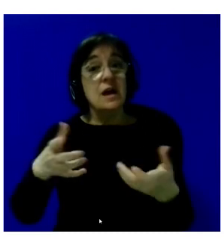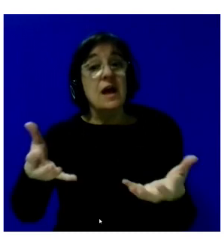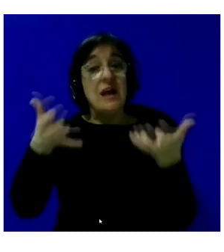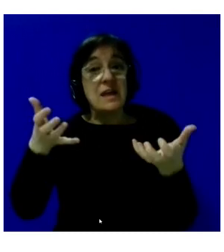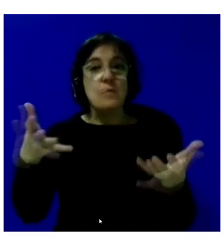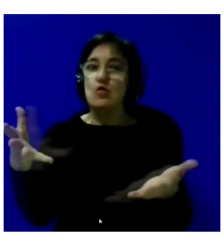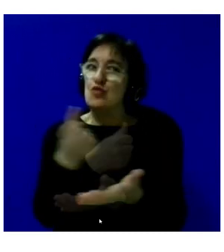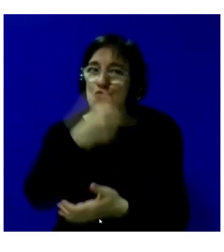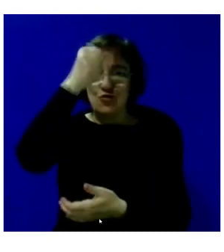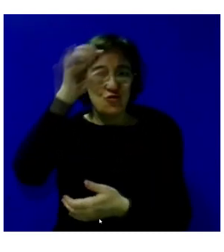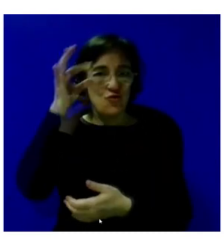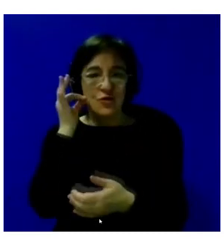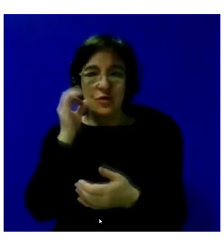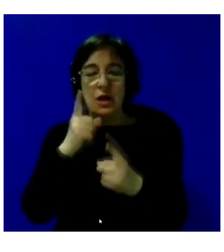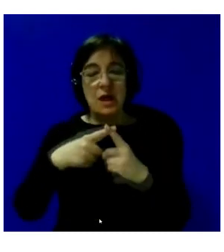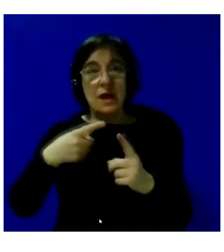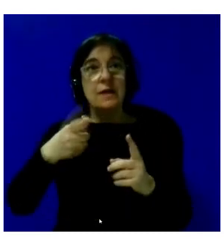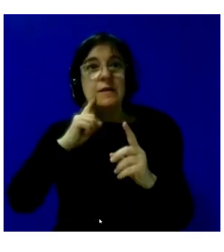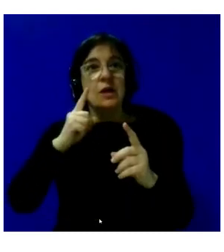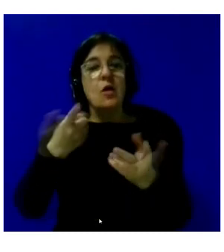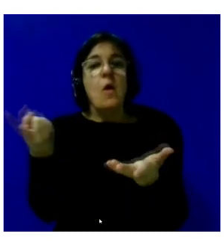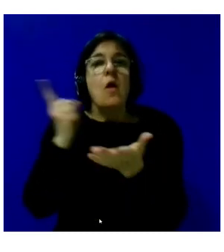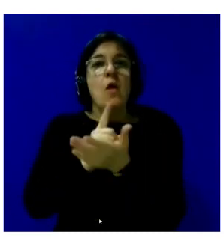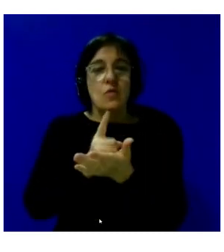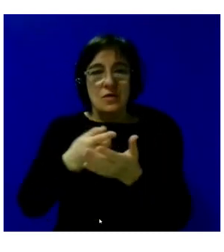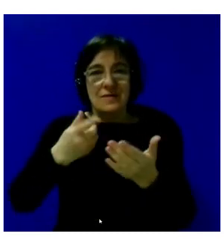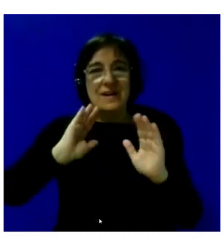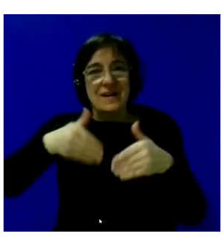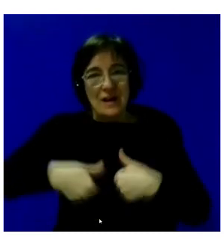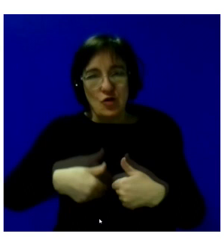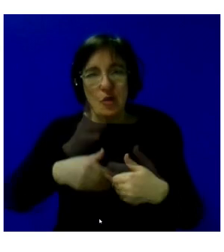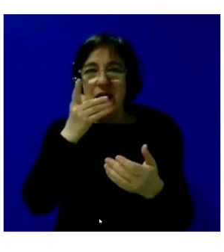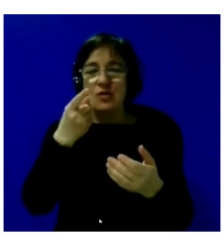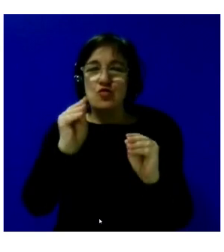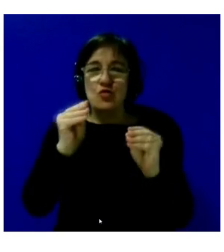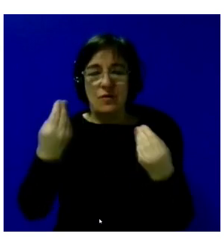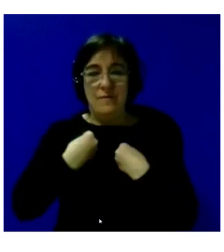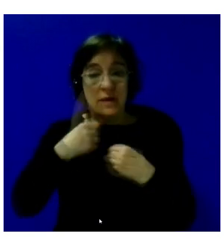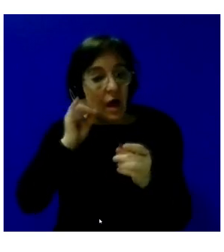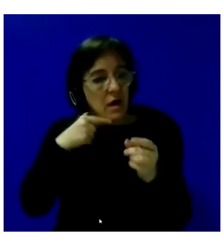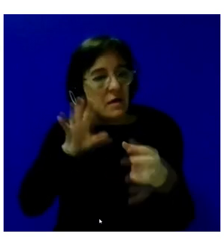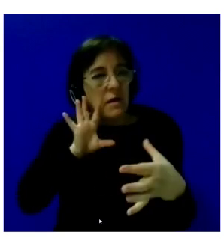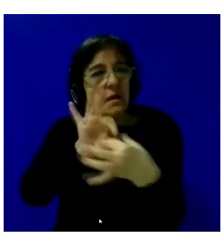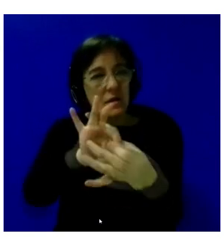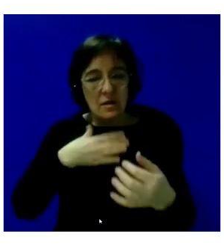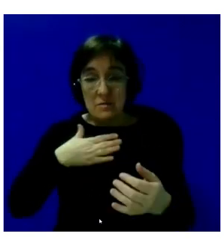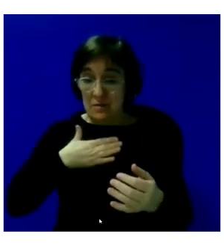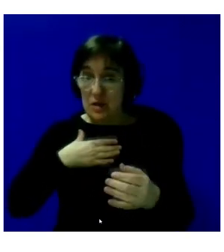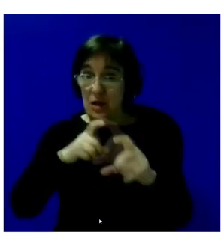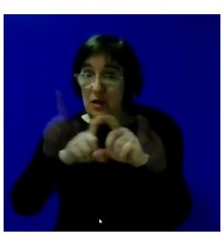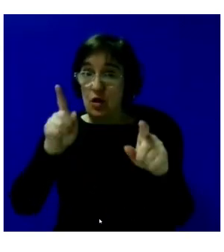todos. Y Retoma tu vida está en ese canal. Y sabemos desde Plena Inclusión que nosotros